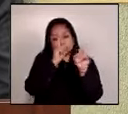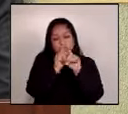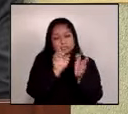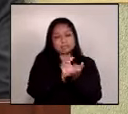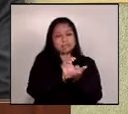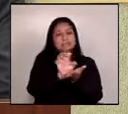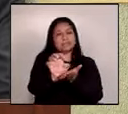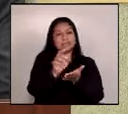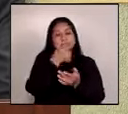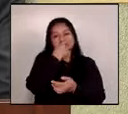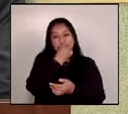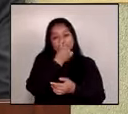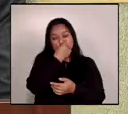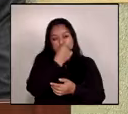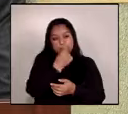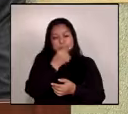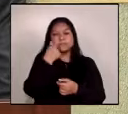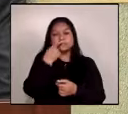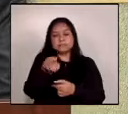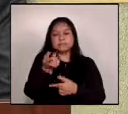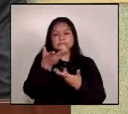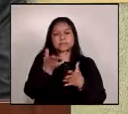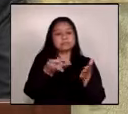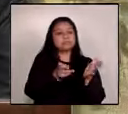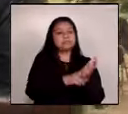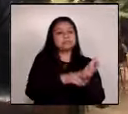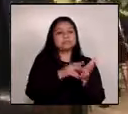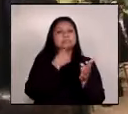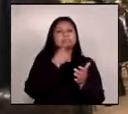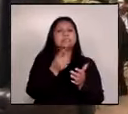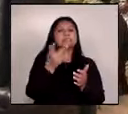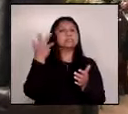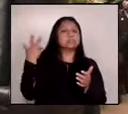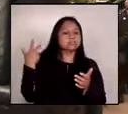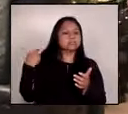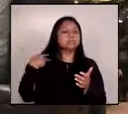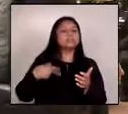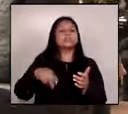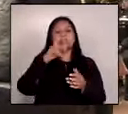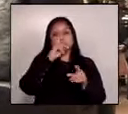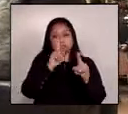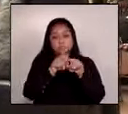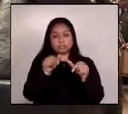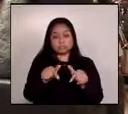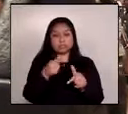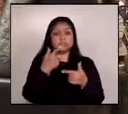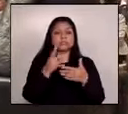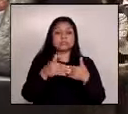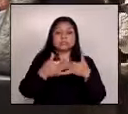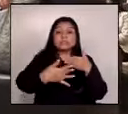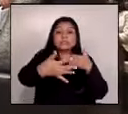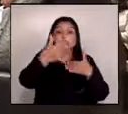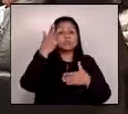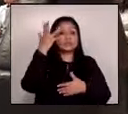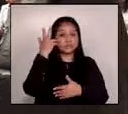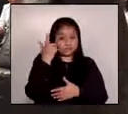de la corrupción que se decidan implementar de la misma manera en los siguientes días